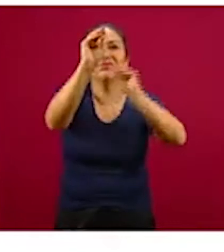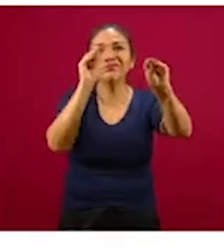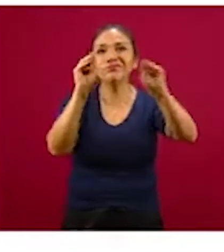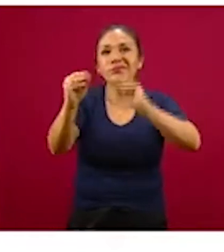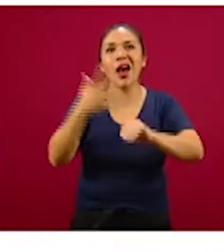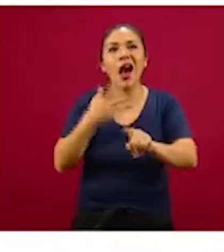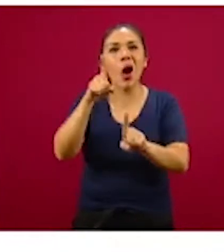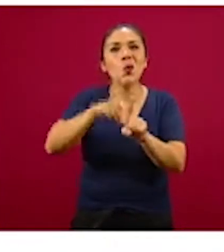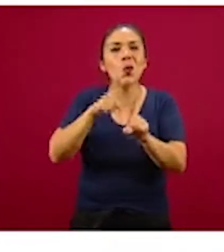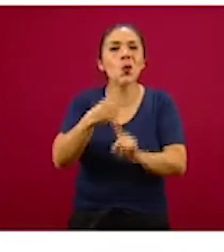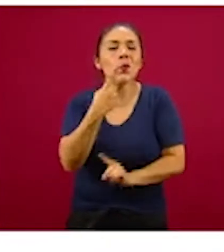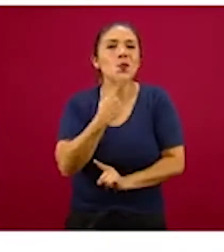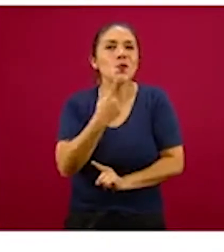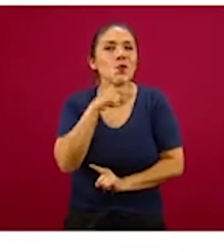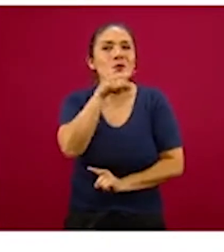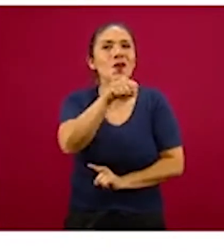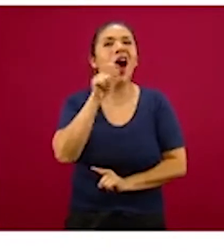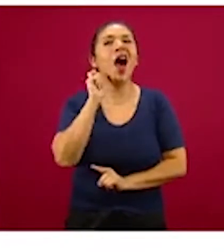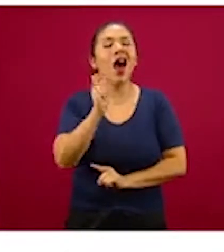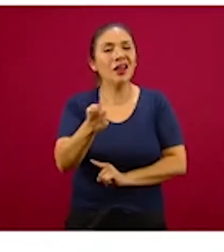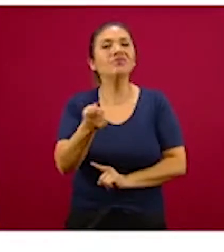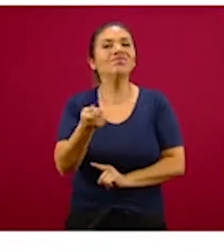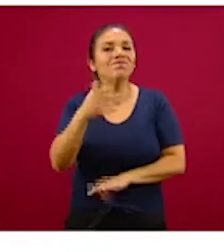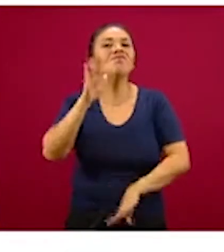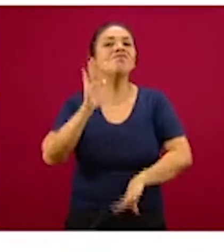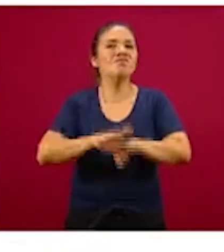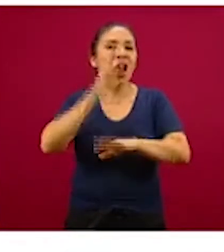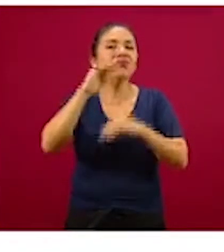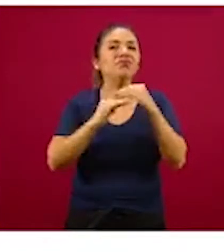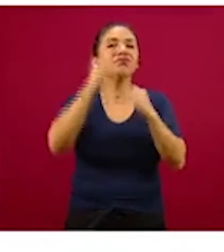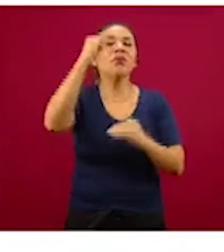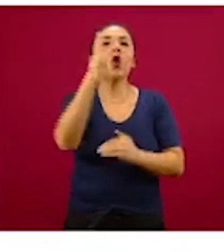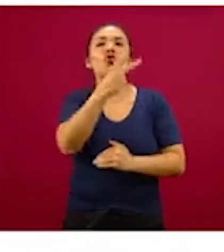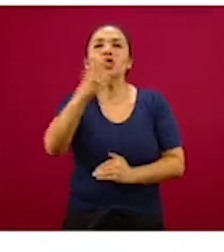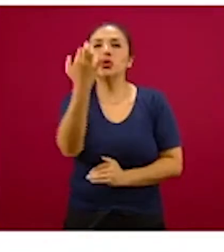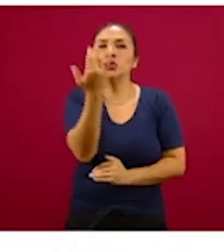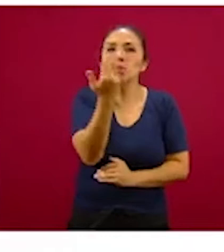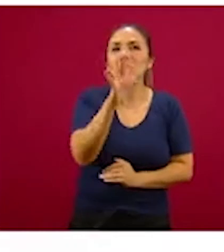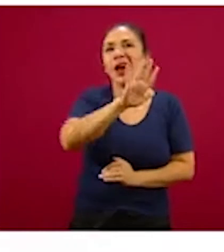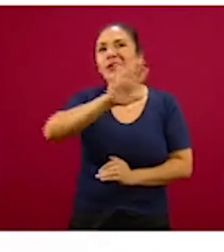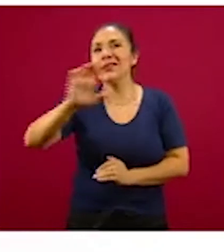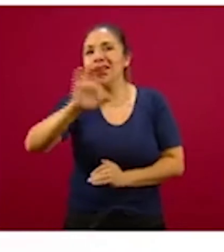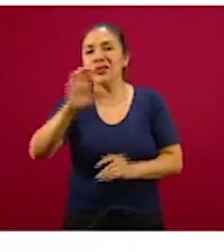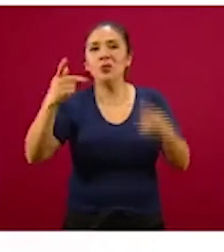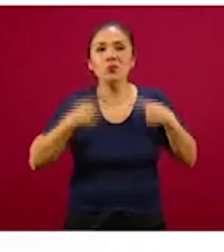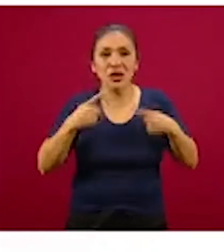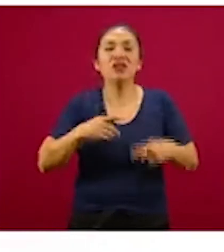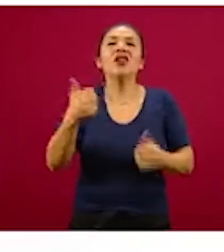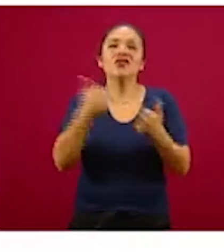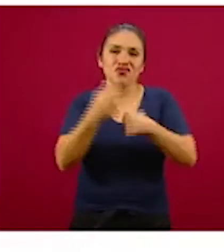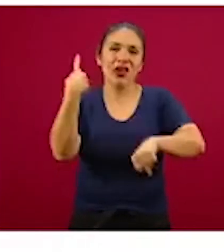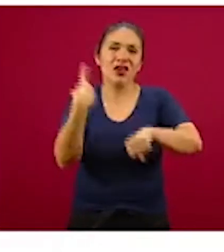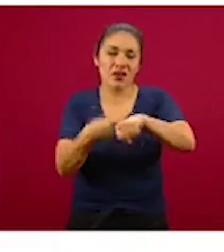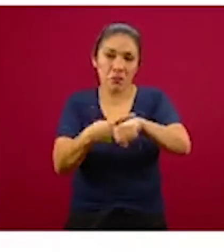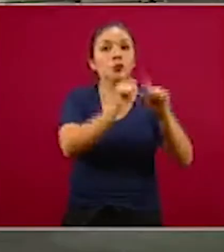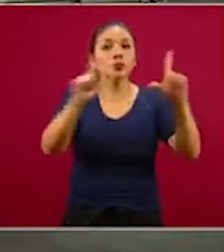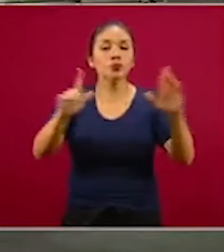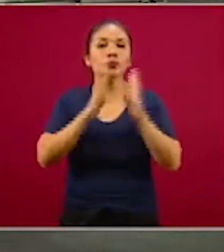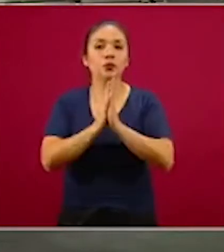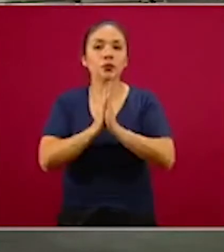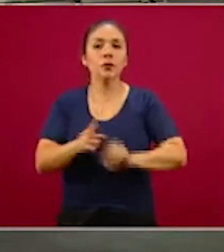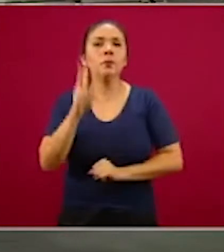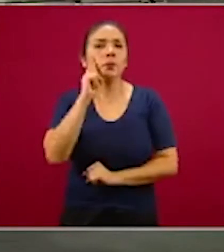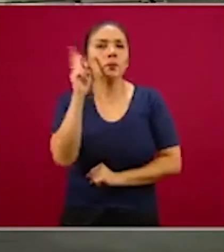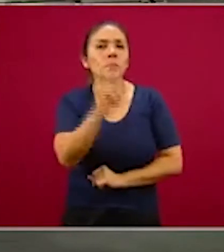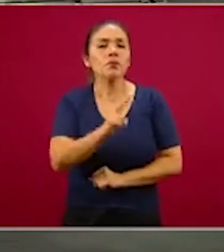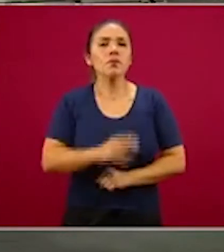El país suma 26.025 casos confirmados de COVID-19, informó el titular de la Dirección General de Epidemiología, José Luis